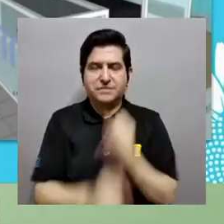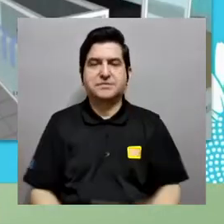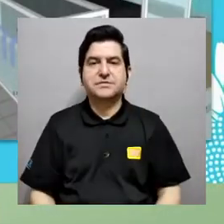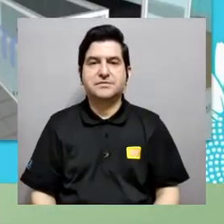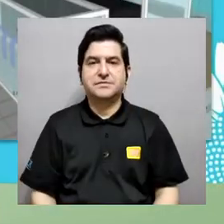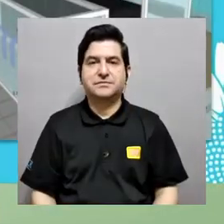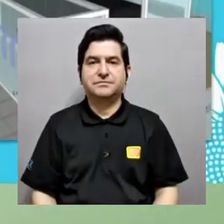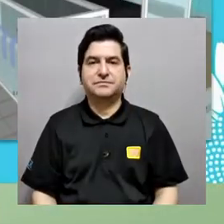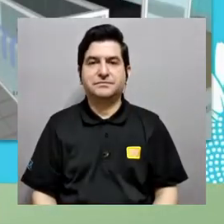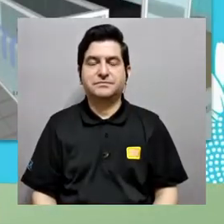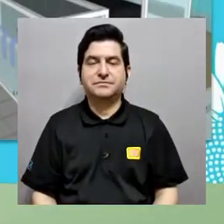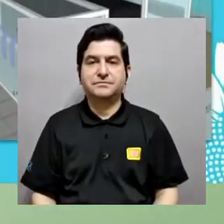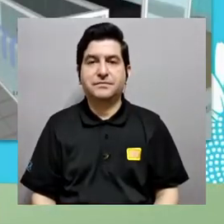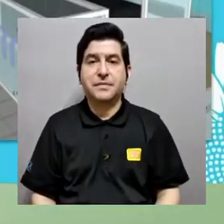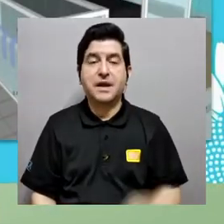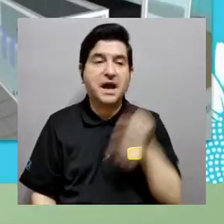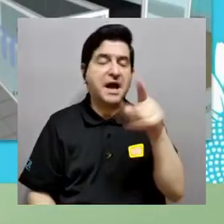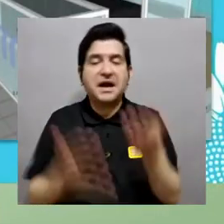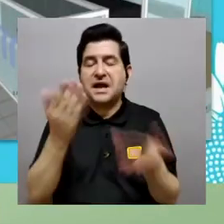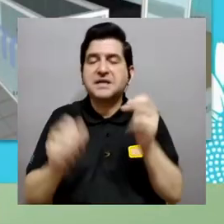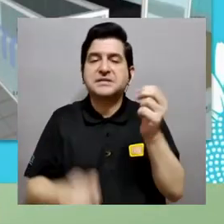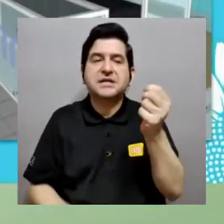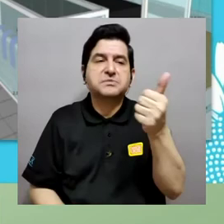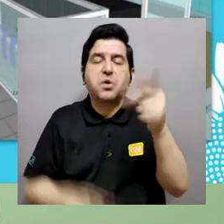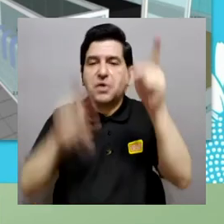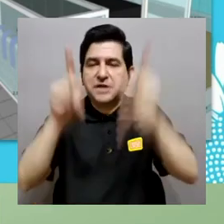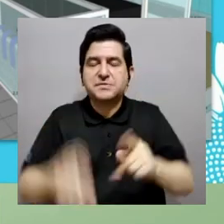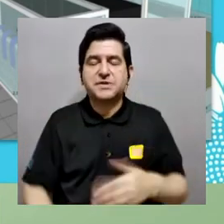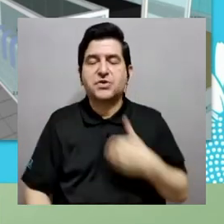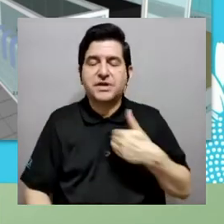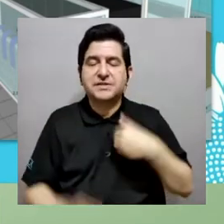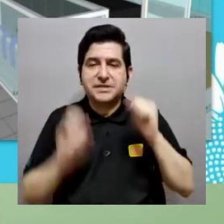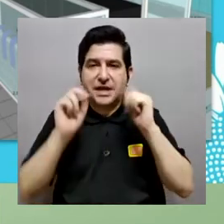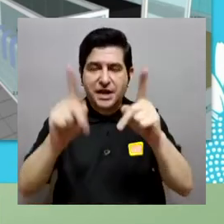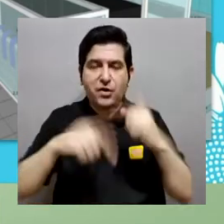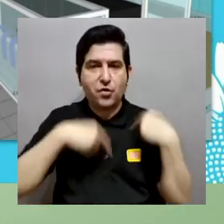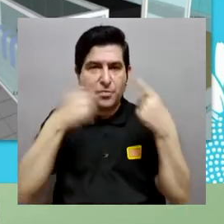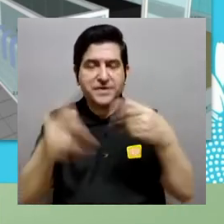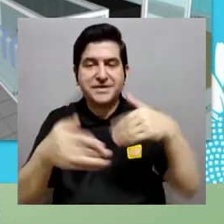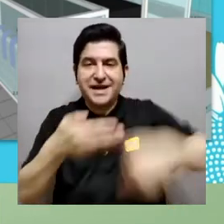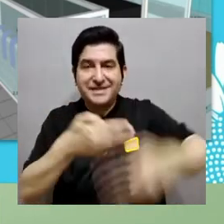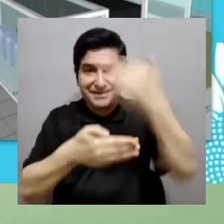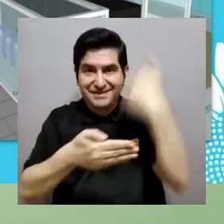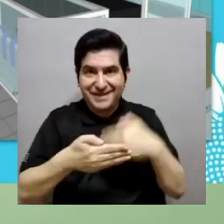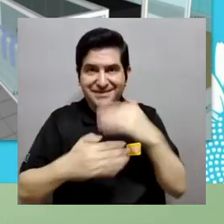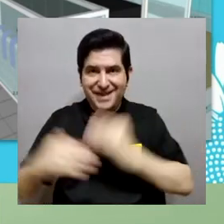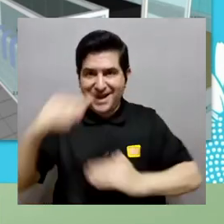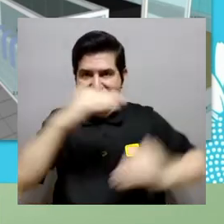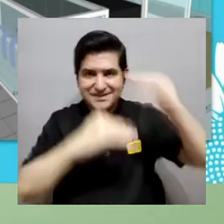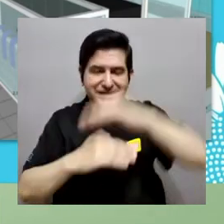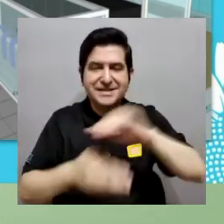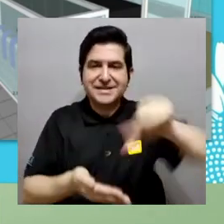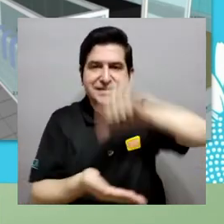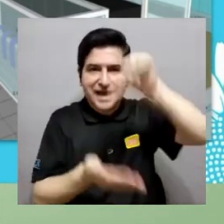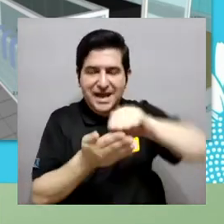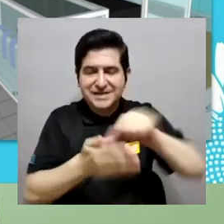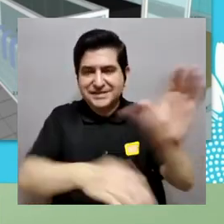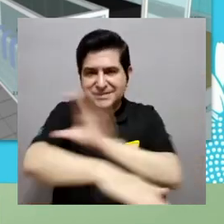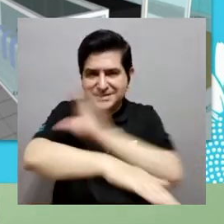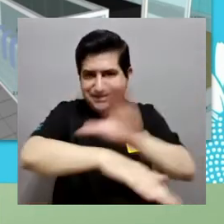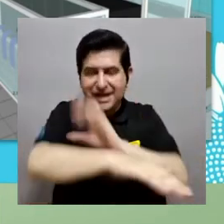más o menos el centro de datos institucional que es el que tiene la chance y ya tiene, bueno, poca gente ha tenido la chance de poderlo ver detrás del